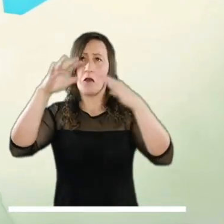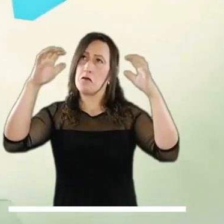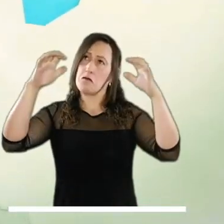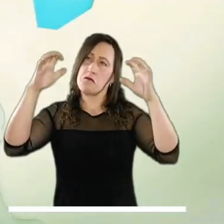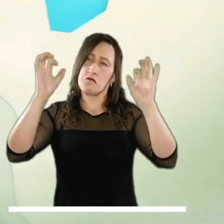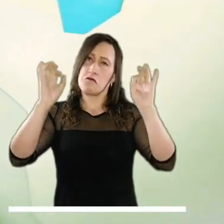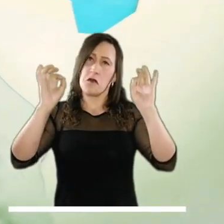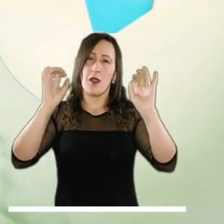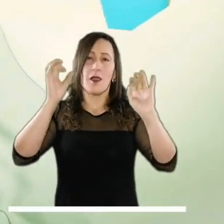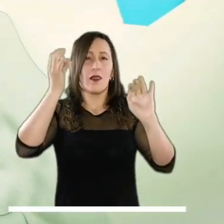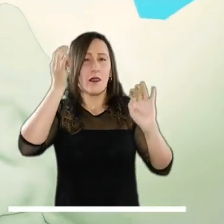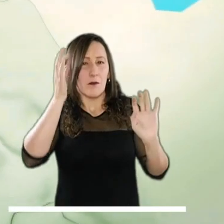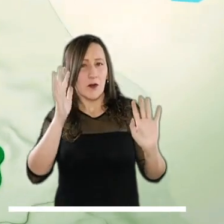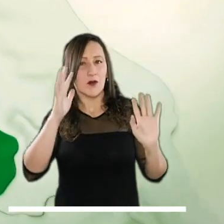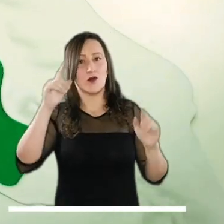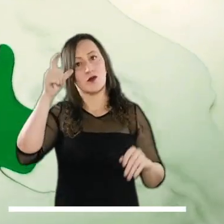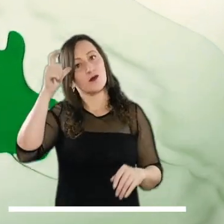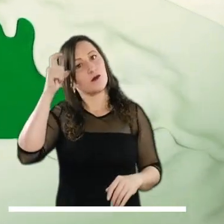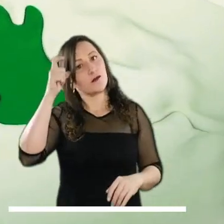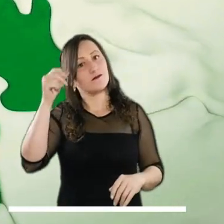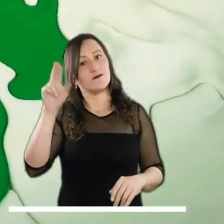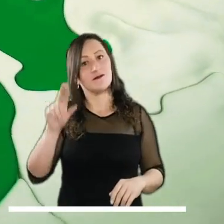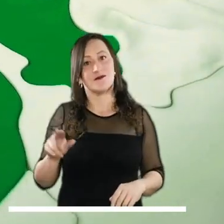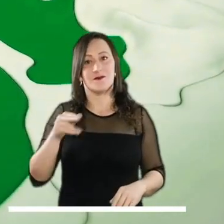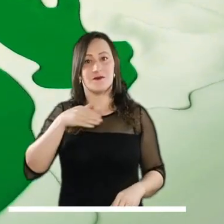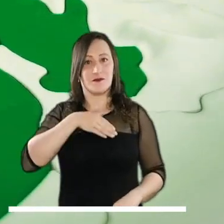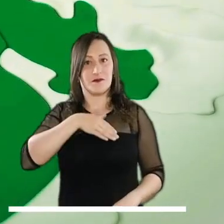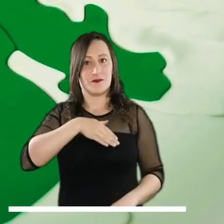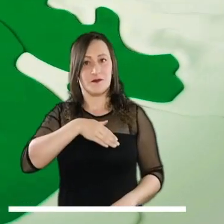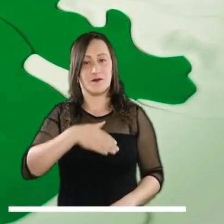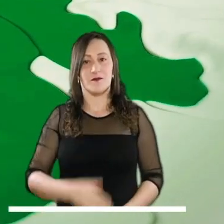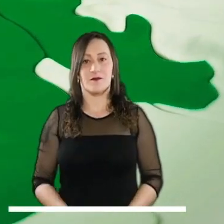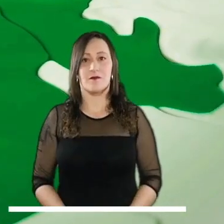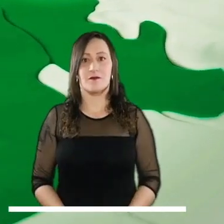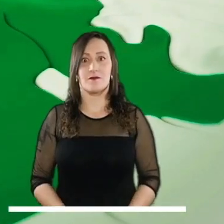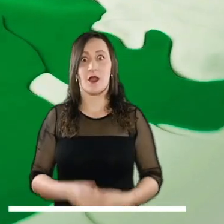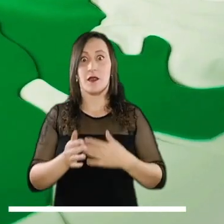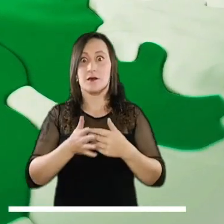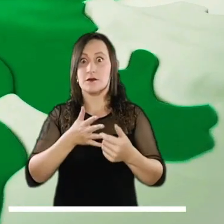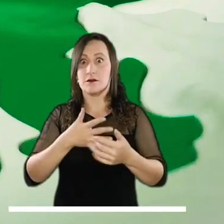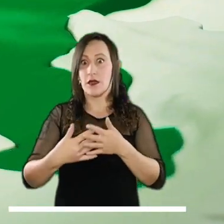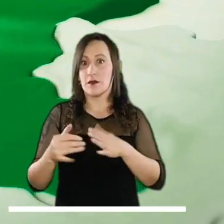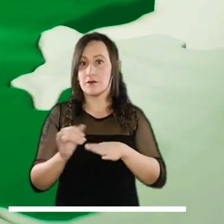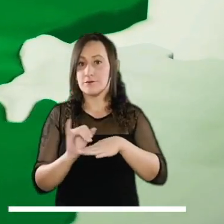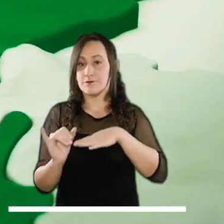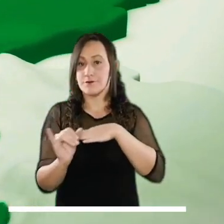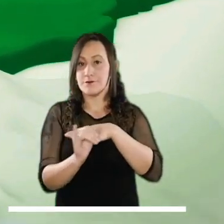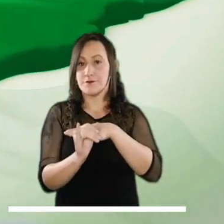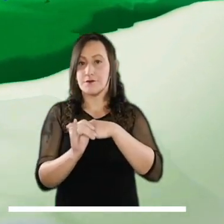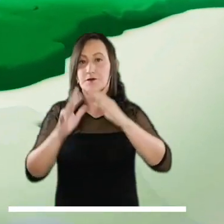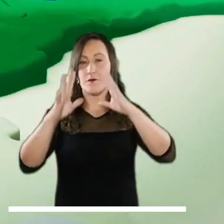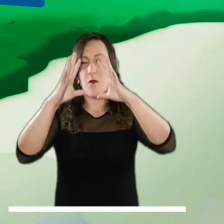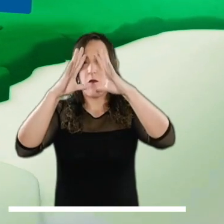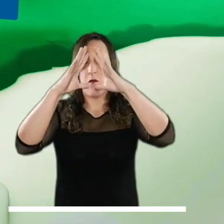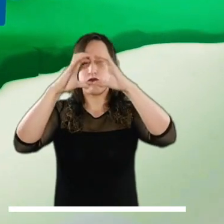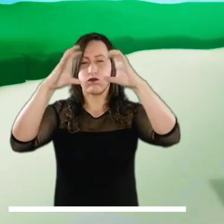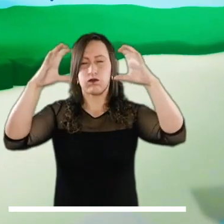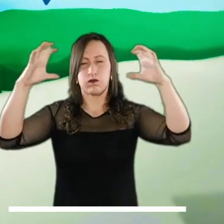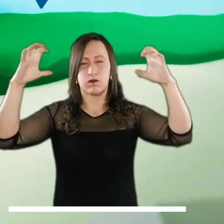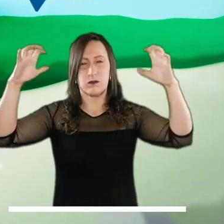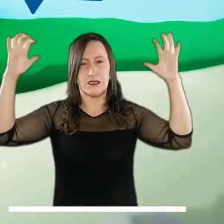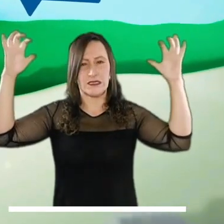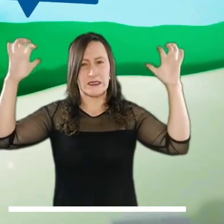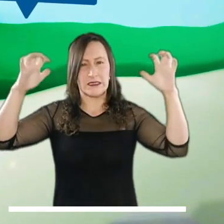del país y aunque los pronósticos anuncian una jornada seca, no se descartan precipitaciones de variada intensidad en Sucre,